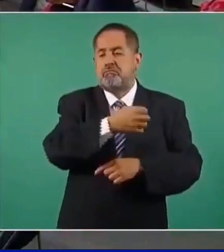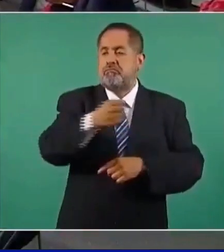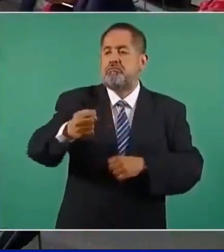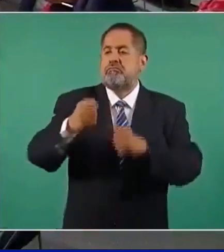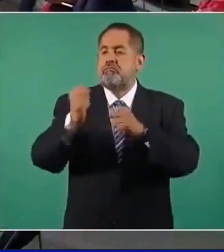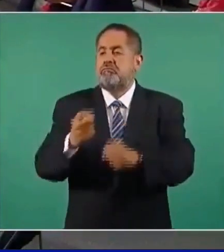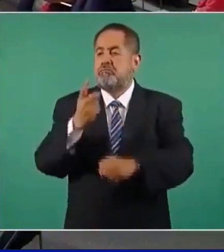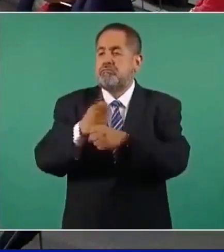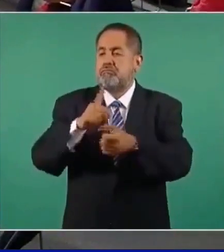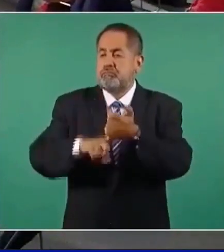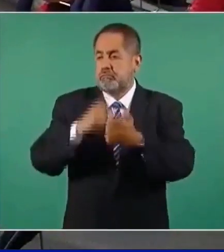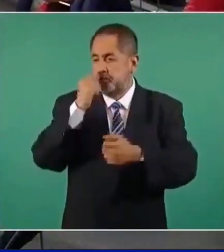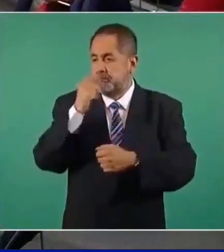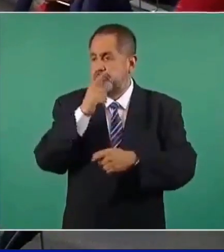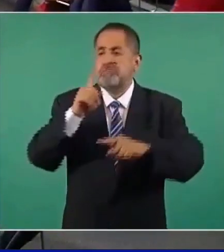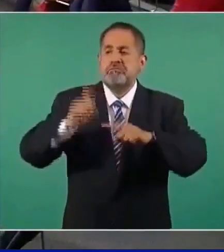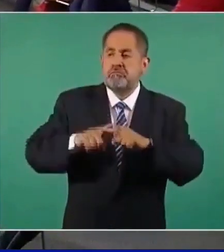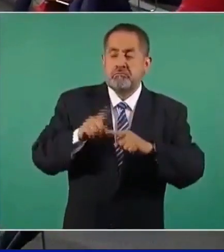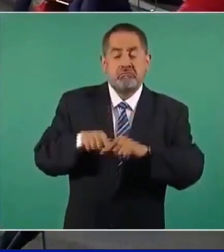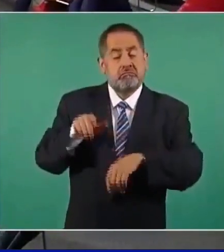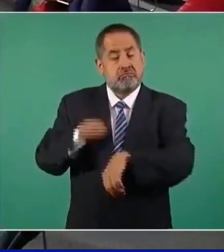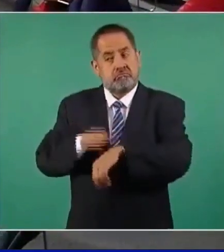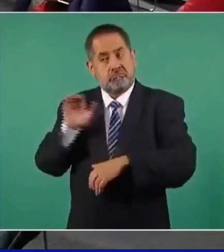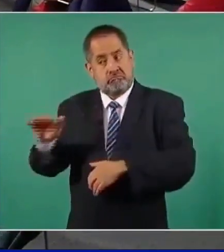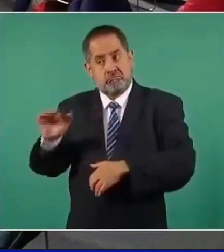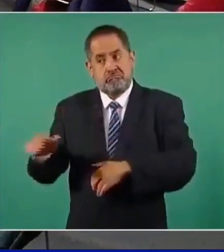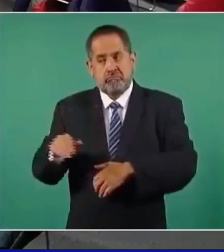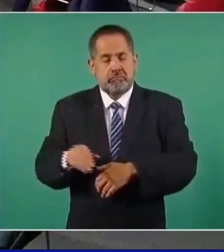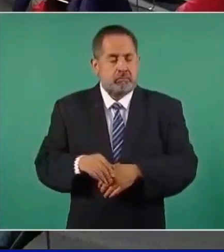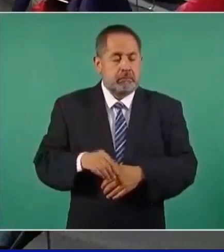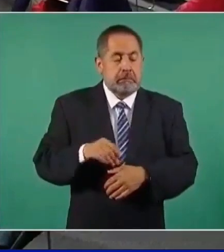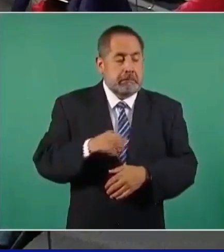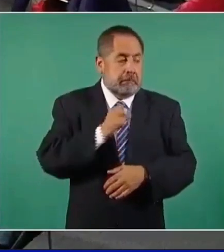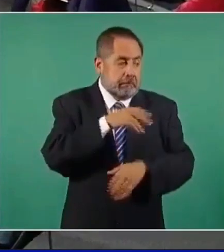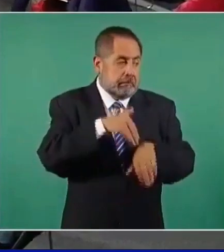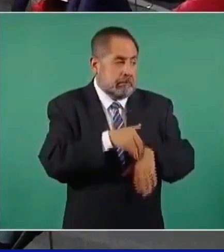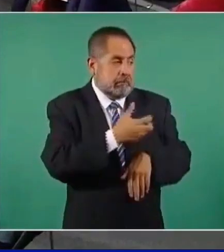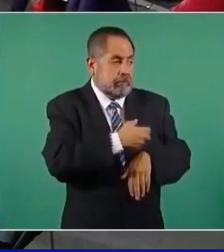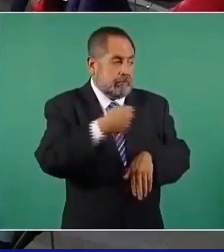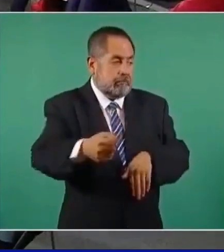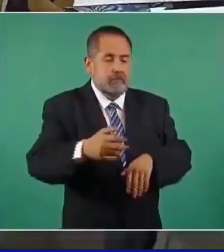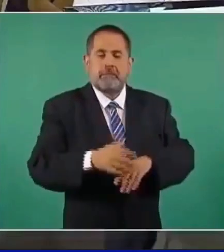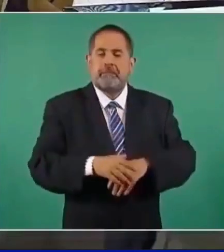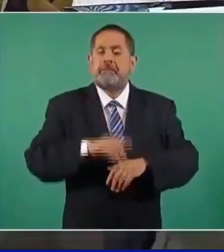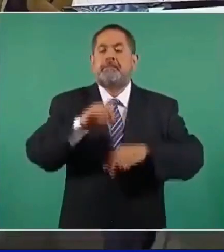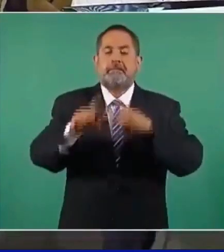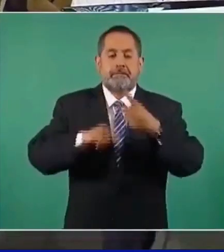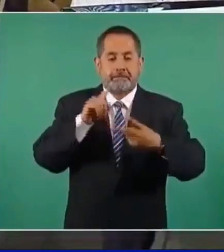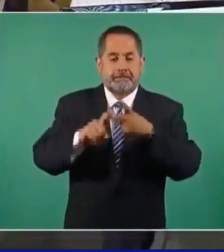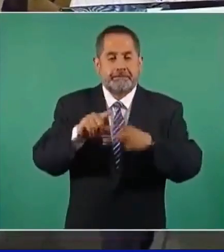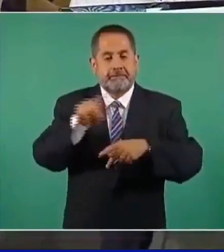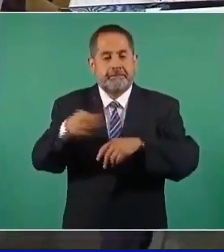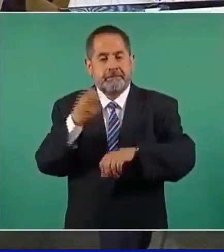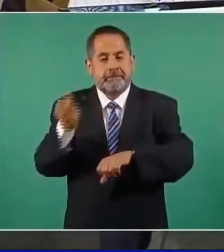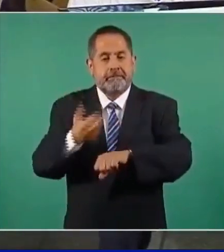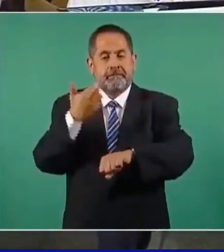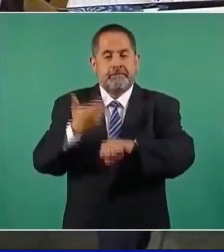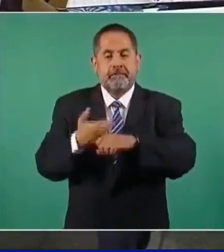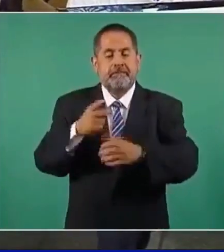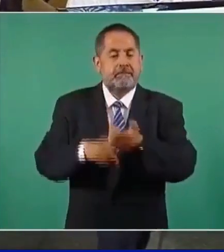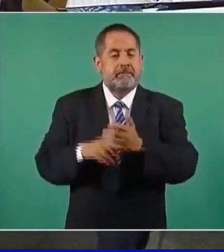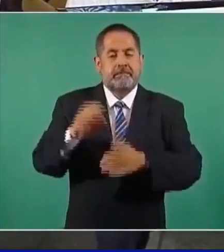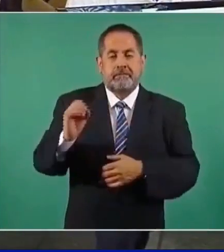Luego le subieron a la Secretaría de